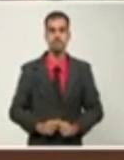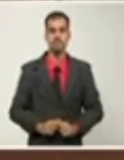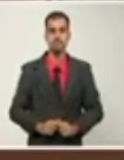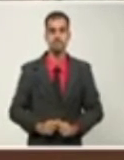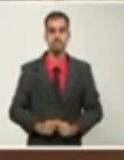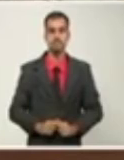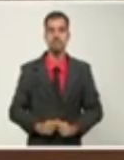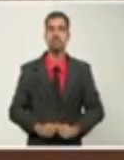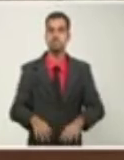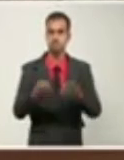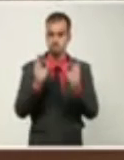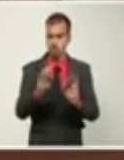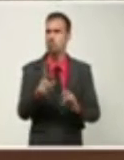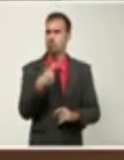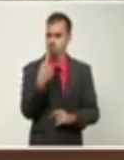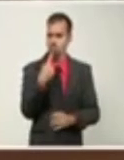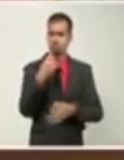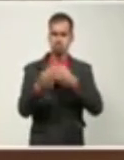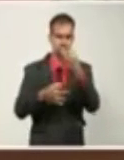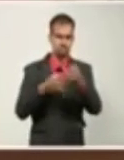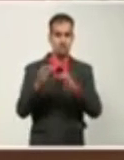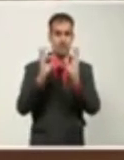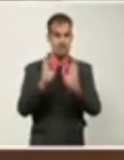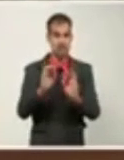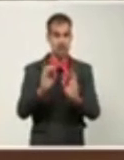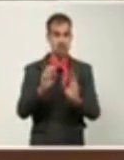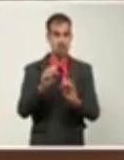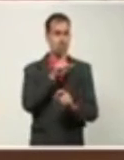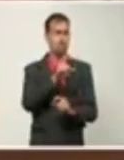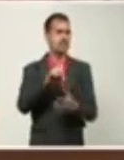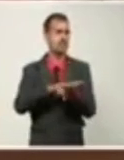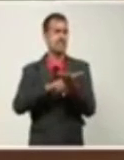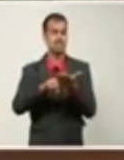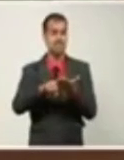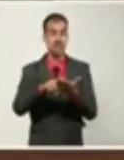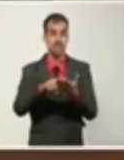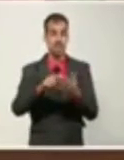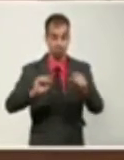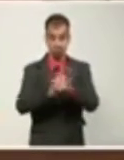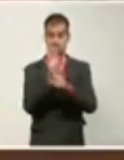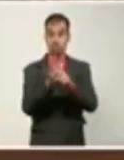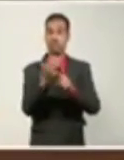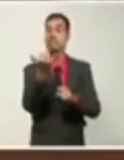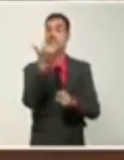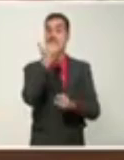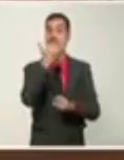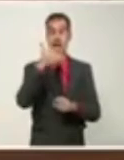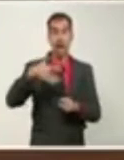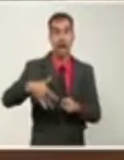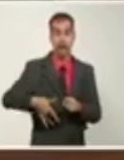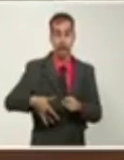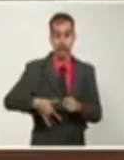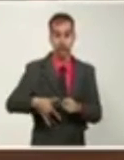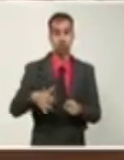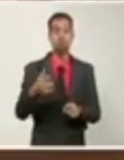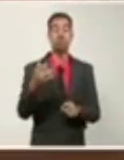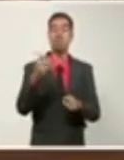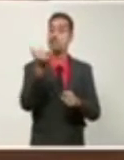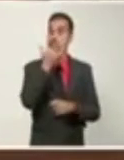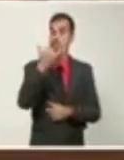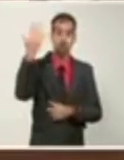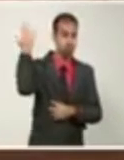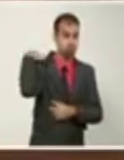estado presentando en las últimas semanas del daño pulmonar, el daño hepático, el daño renal, el daño cardíaco,